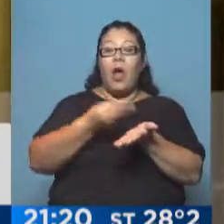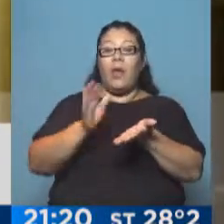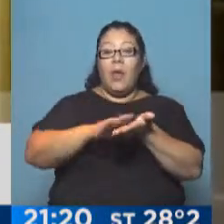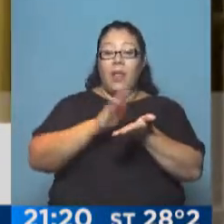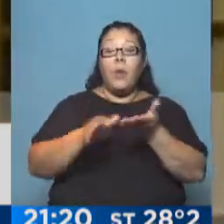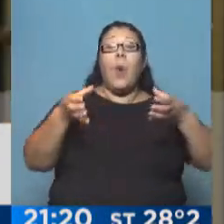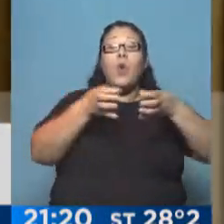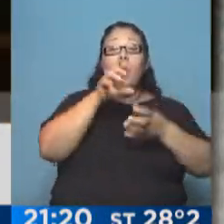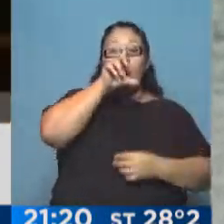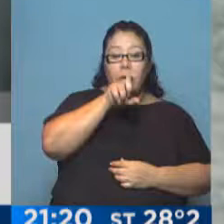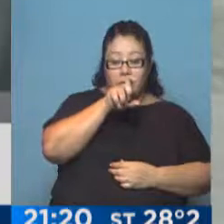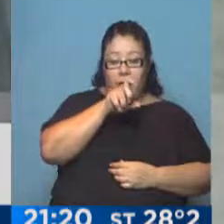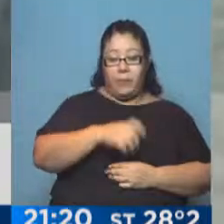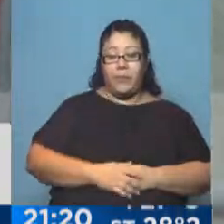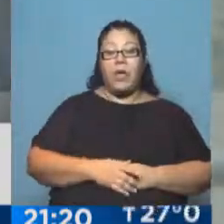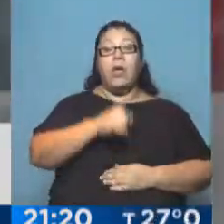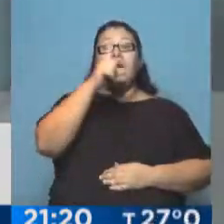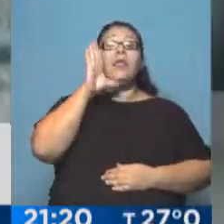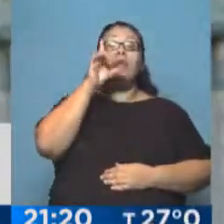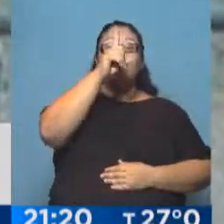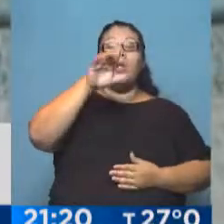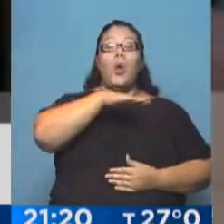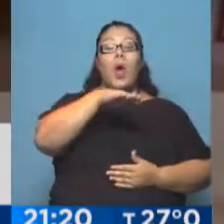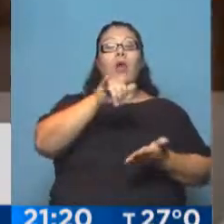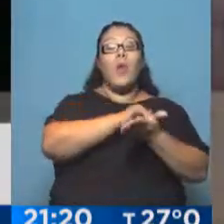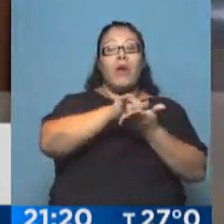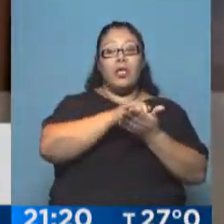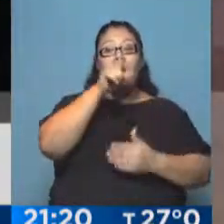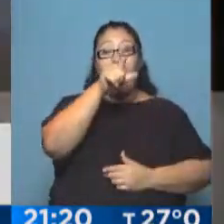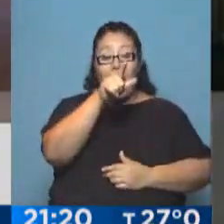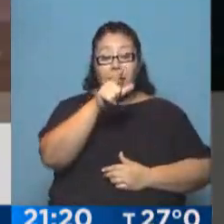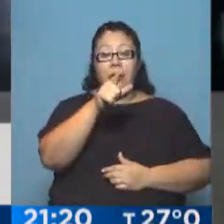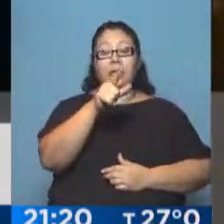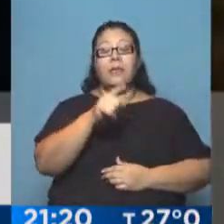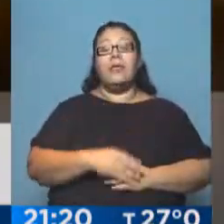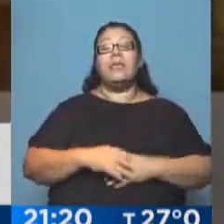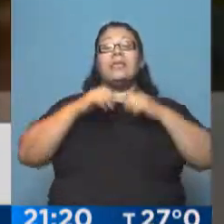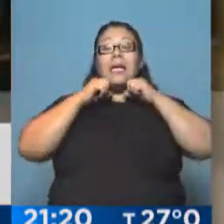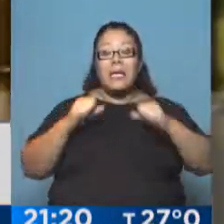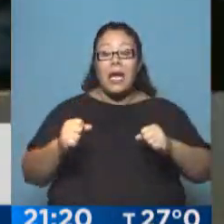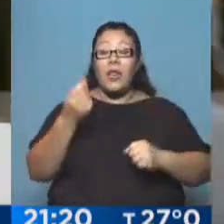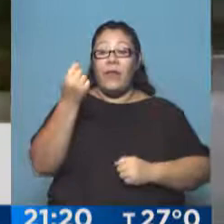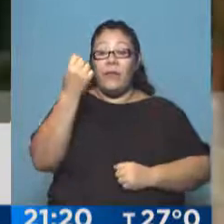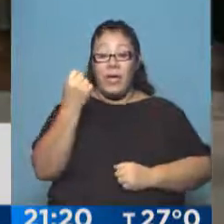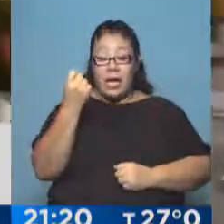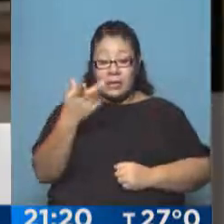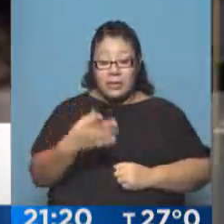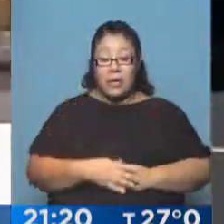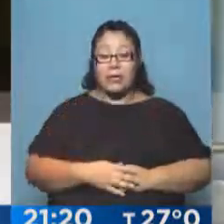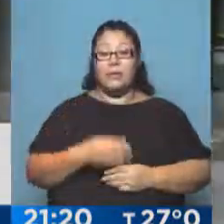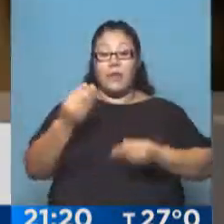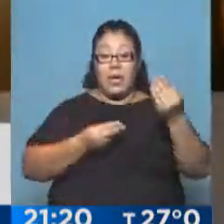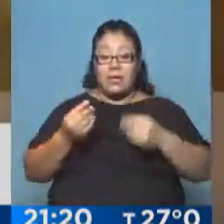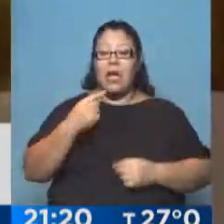los fondos buitre. Fue en Nueva York donde la delegación encabezada por el Secretario de Finanzas, Luis Caputo, ofreció pagar 6